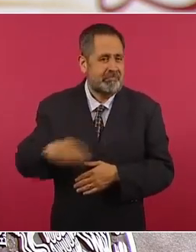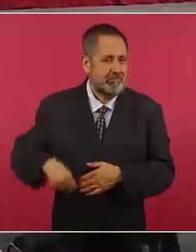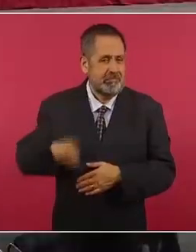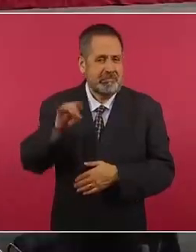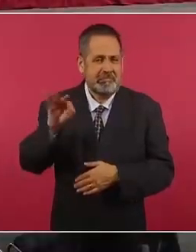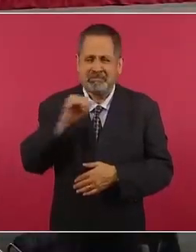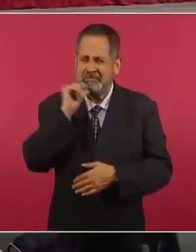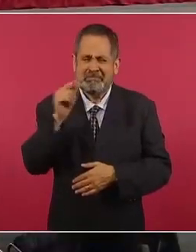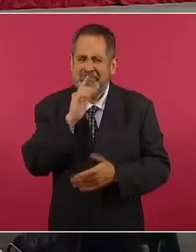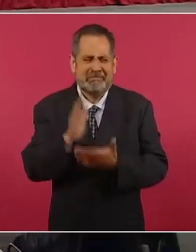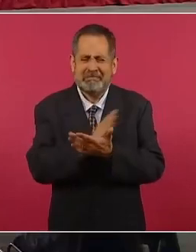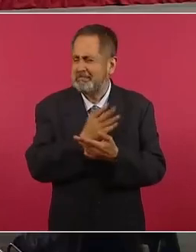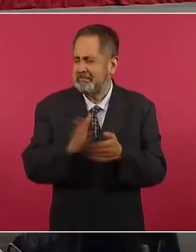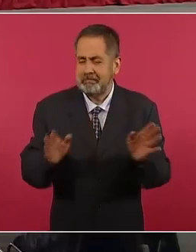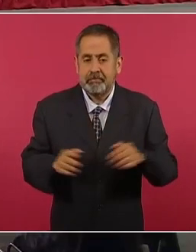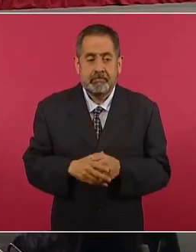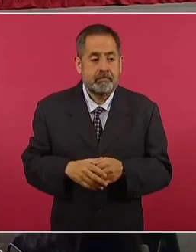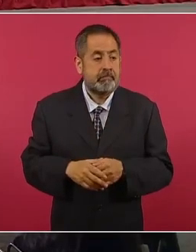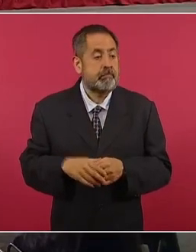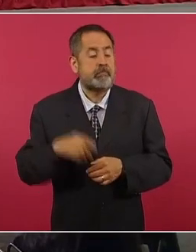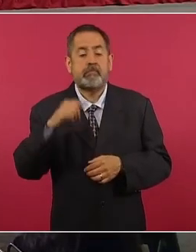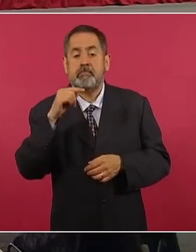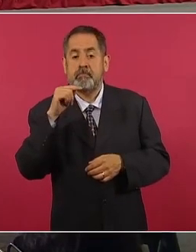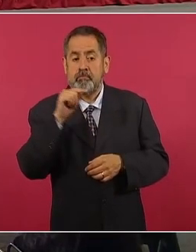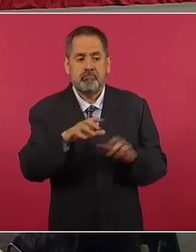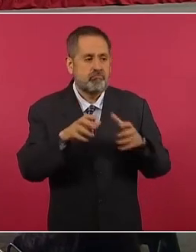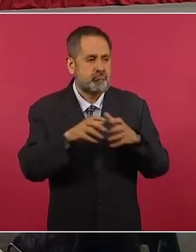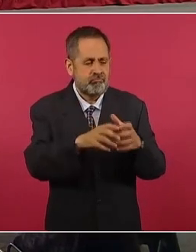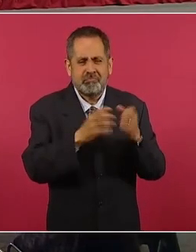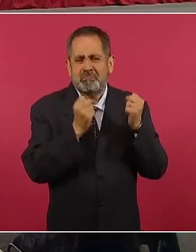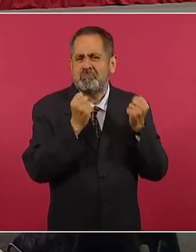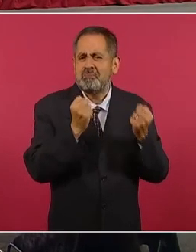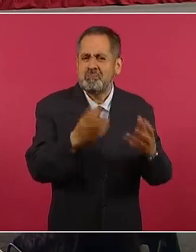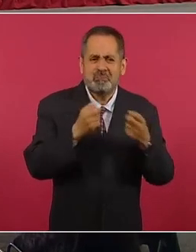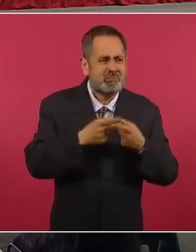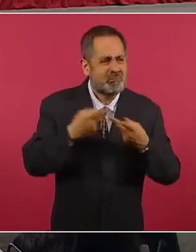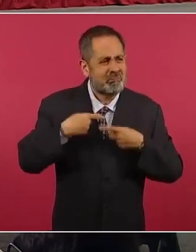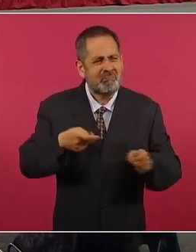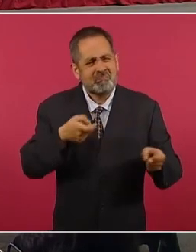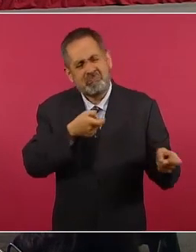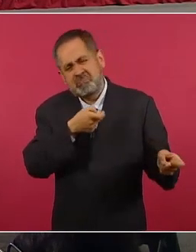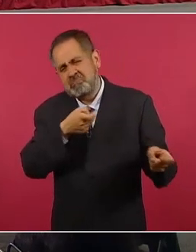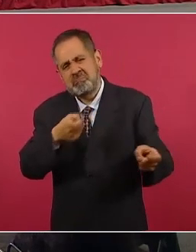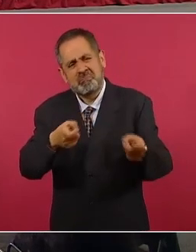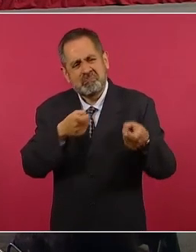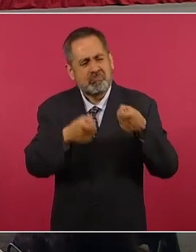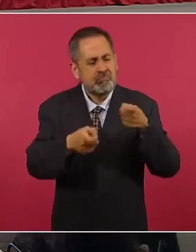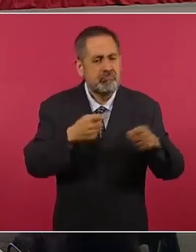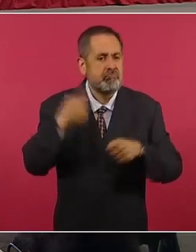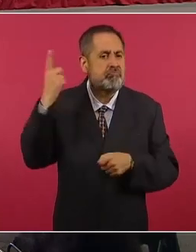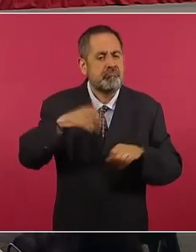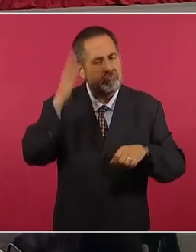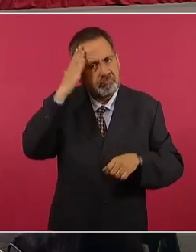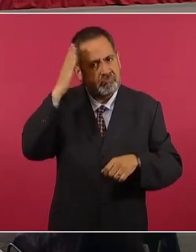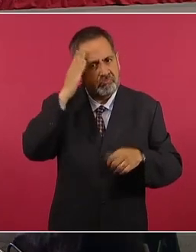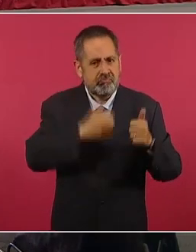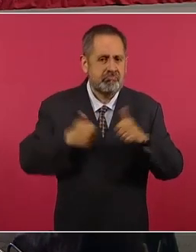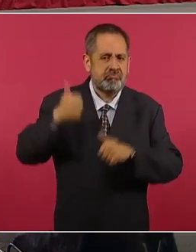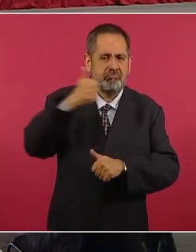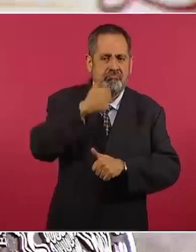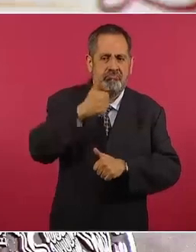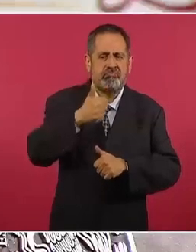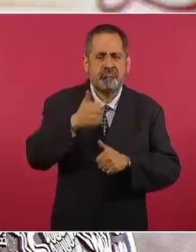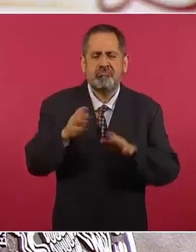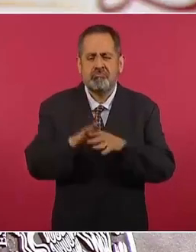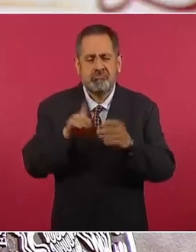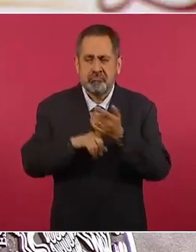que el grupo delictivo actuó con un amplio número de sicarios y halcones a partir de un mando central y al menos,